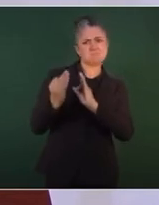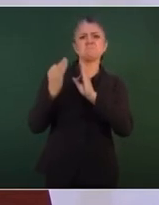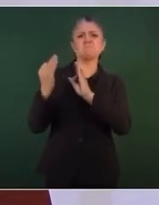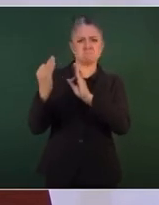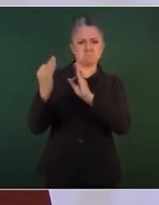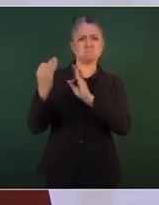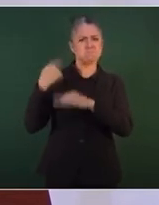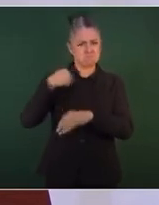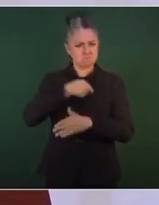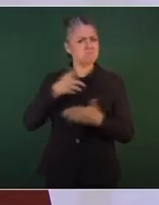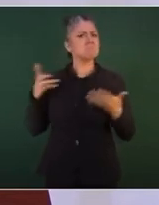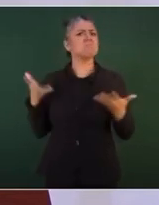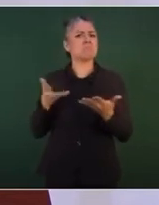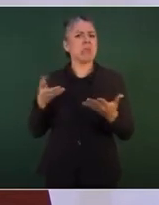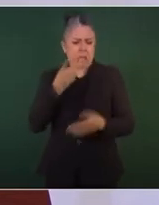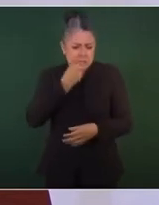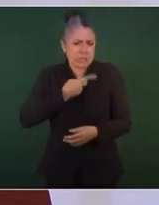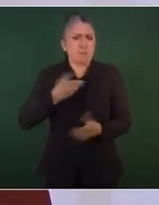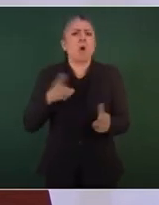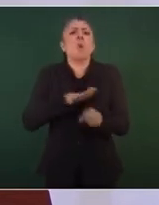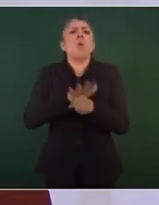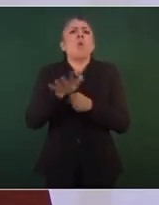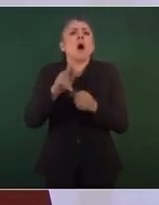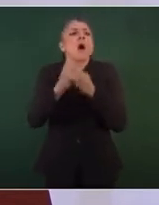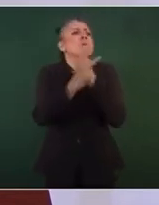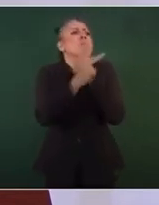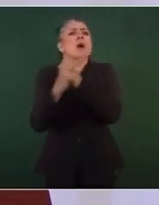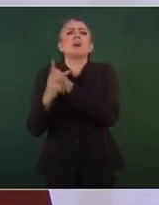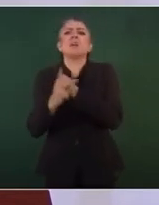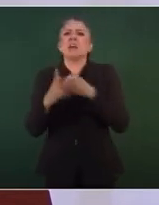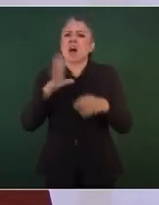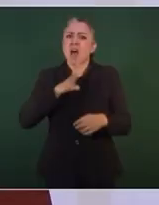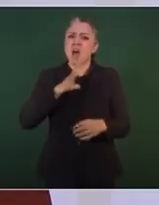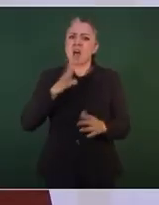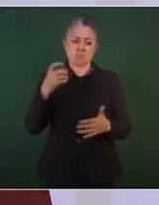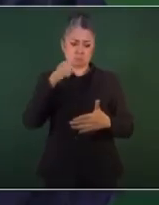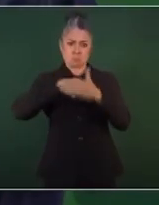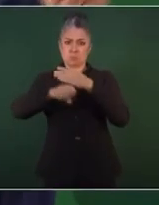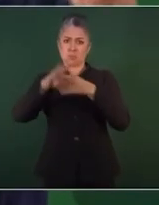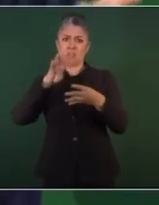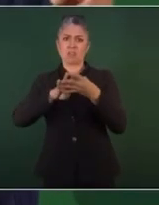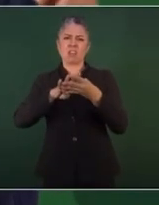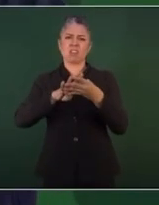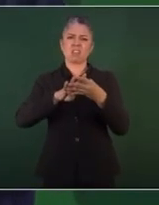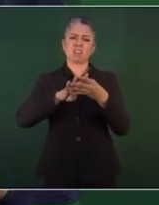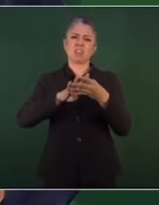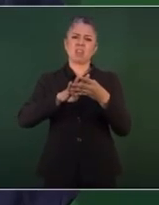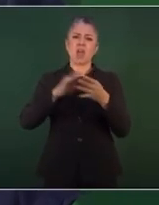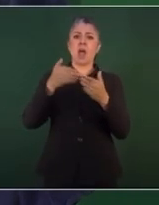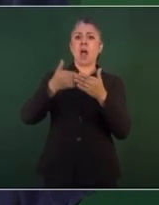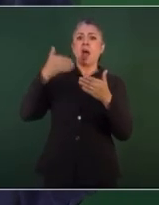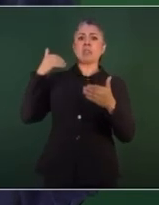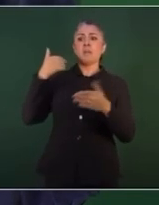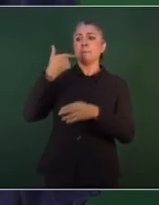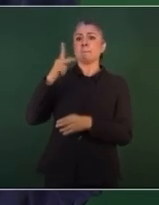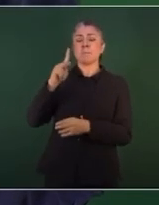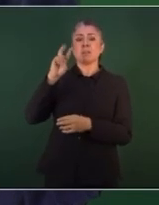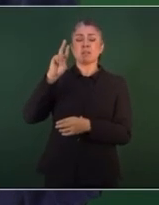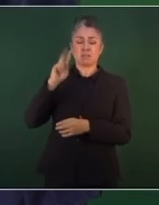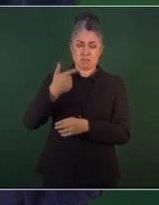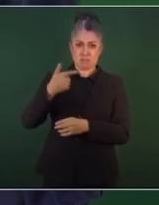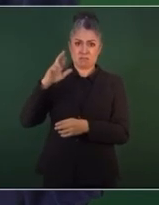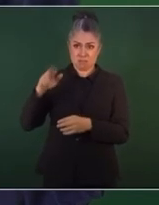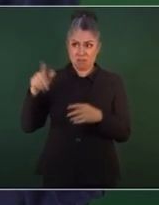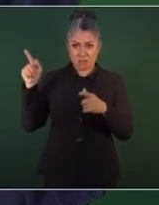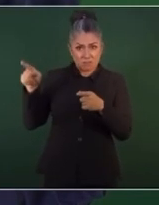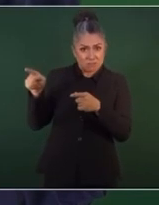en qué país está preso el exprocurador de la República,